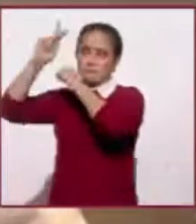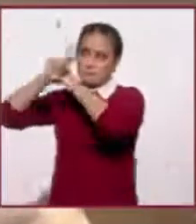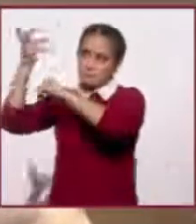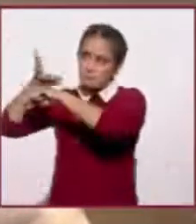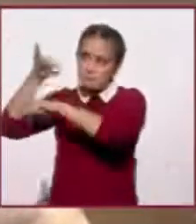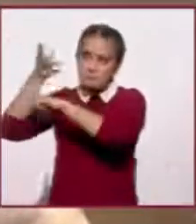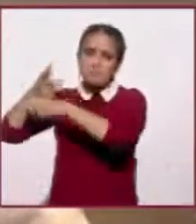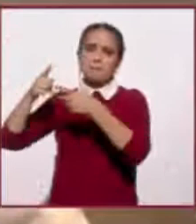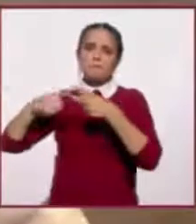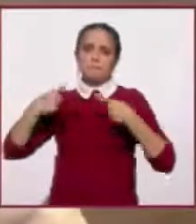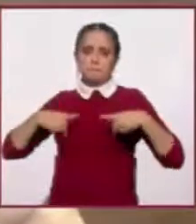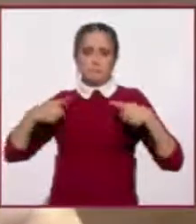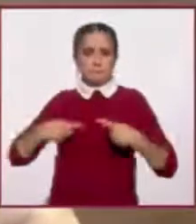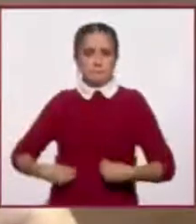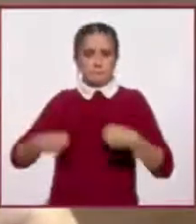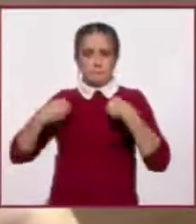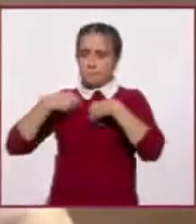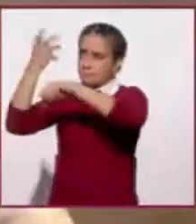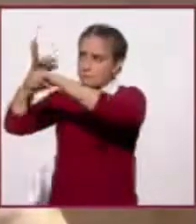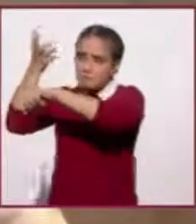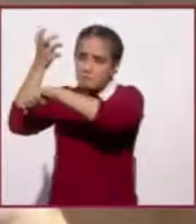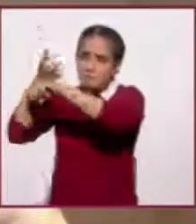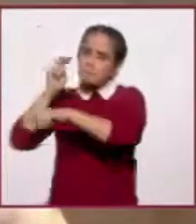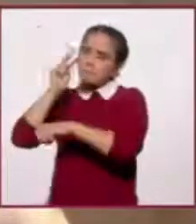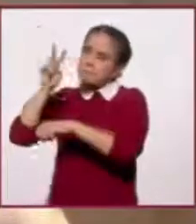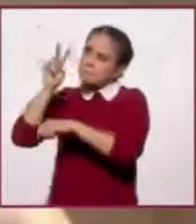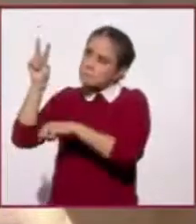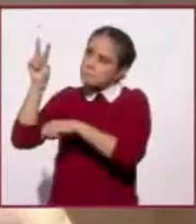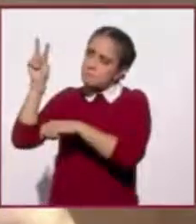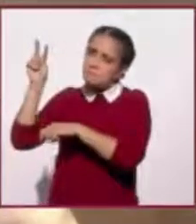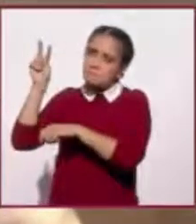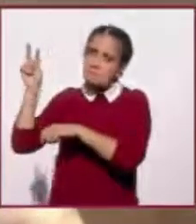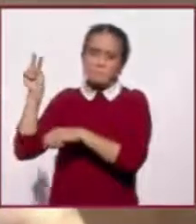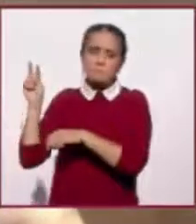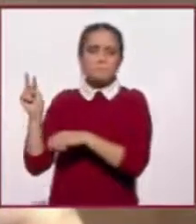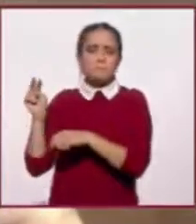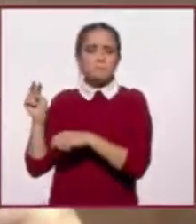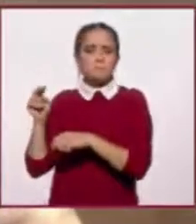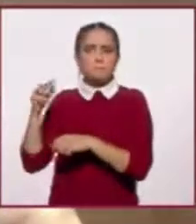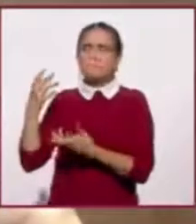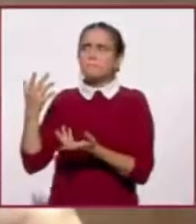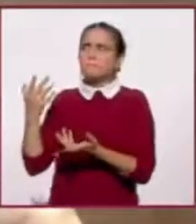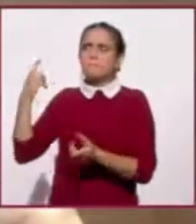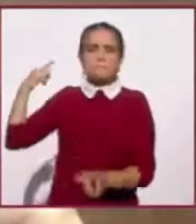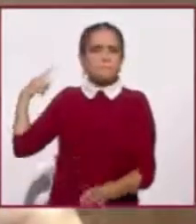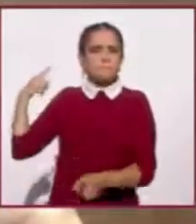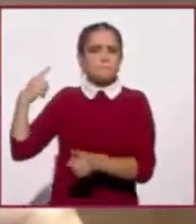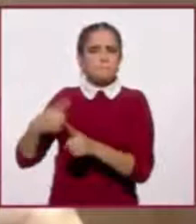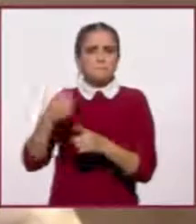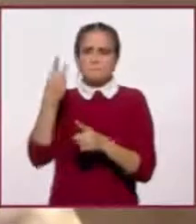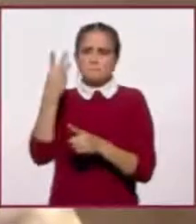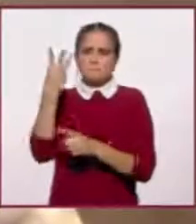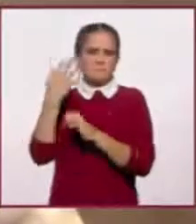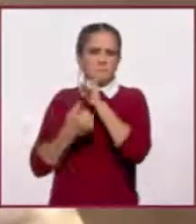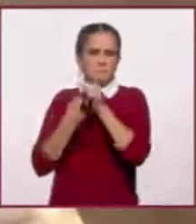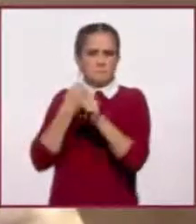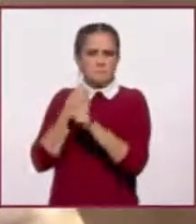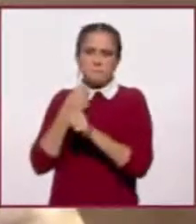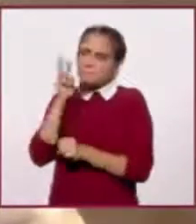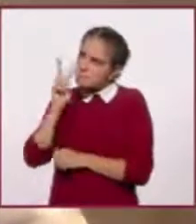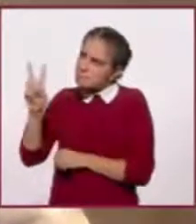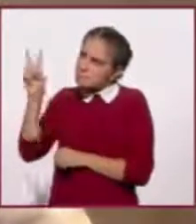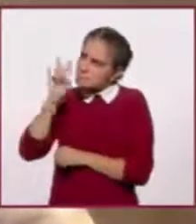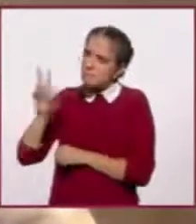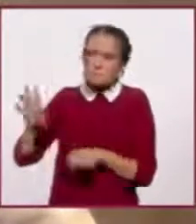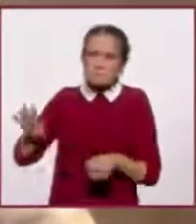los ciudadanos y el y el y presidente, y esto lo hemos venido viviendo desde hace ya eh, algunos años, eh, te me